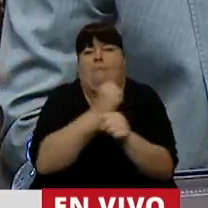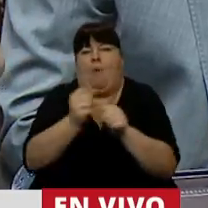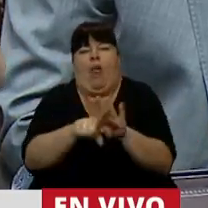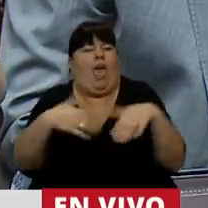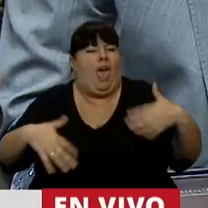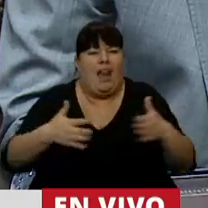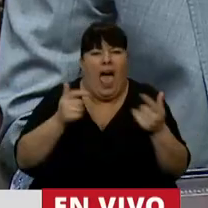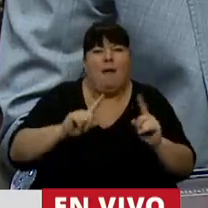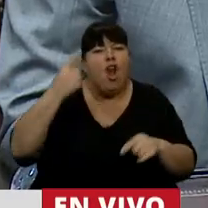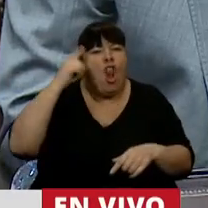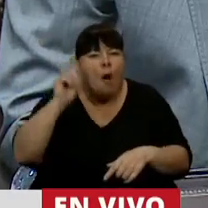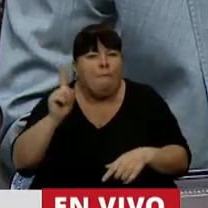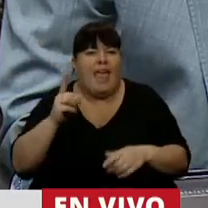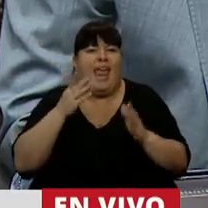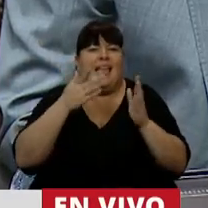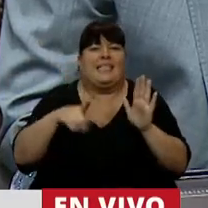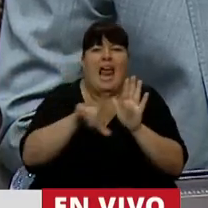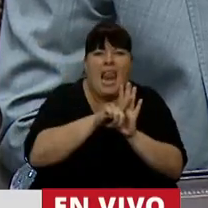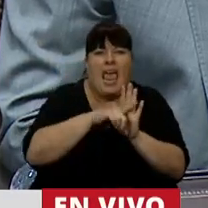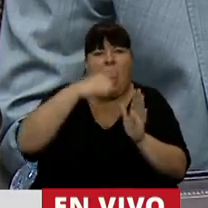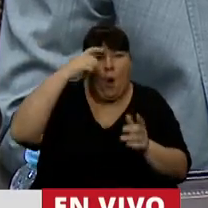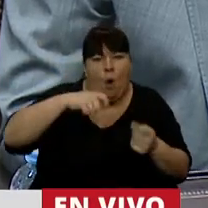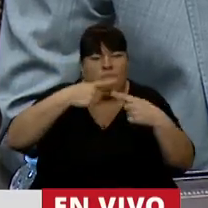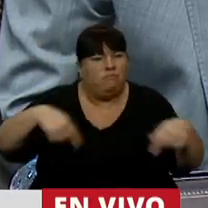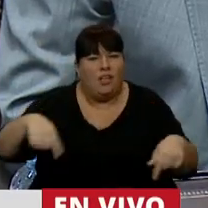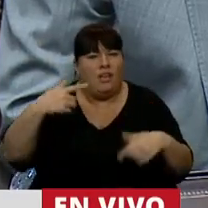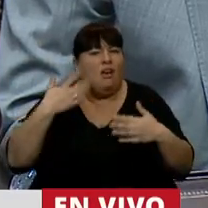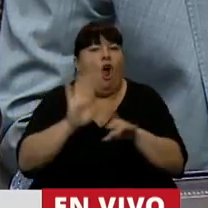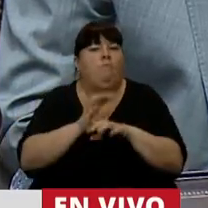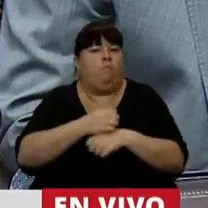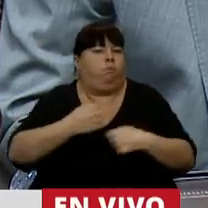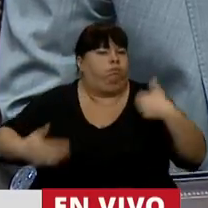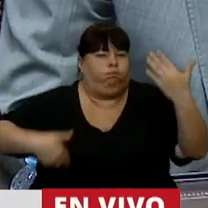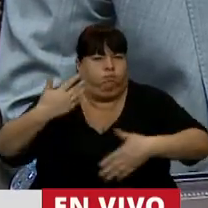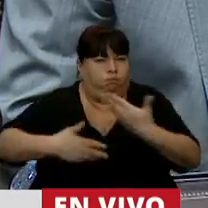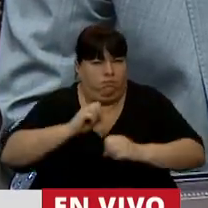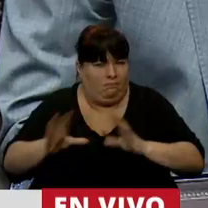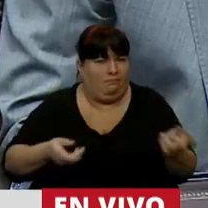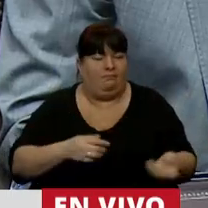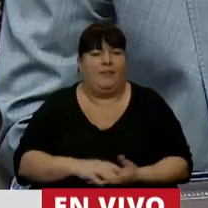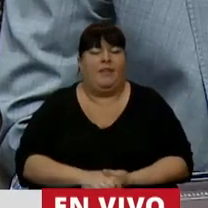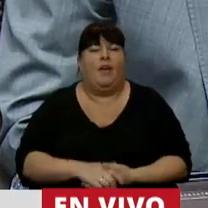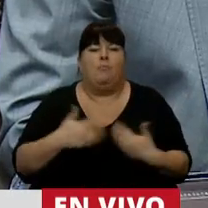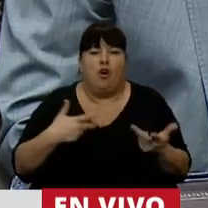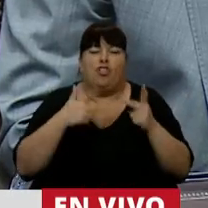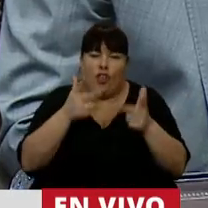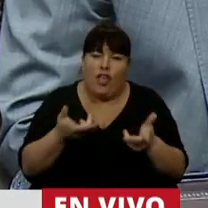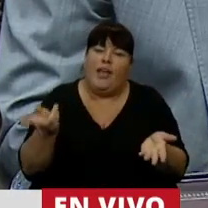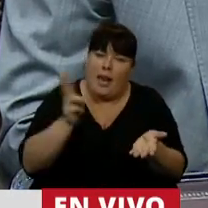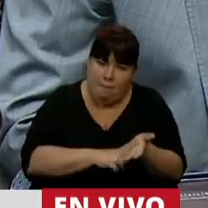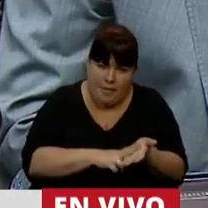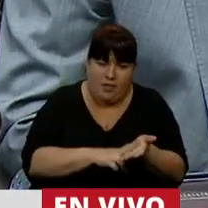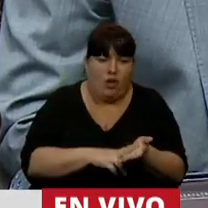vamos atropellando sin tener en cuenta nuestro ordenamiento jurídico, vamos atropellando. Por eso yo le digo, señor Presidente, y reitero,